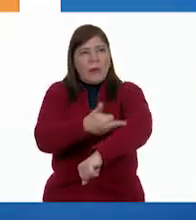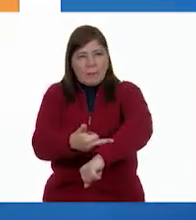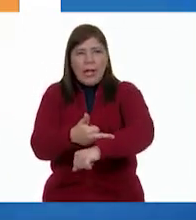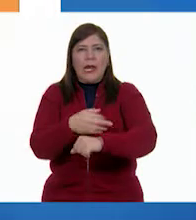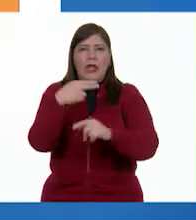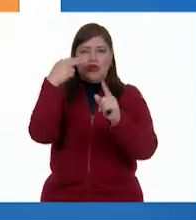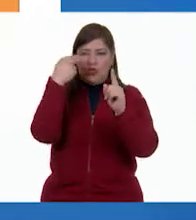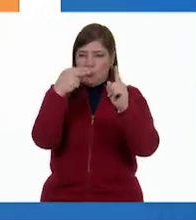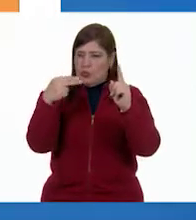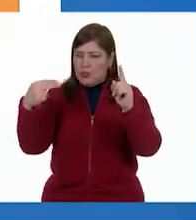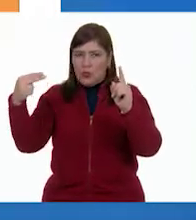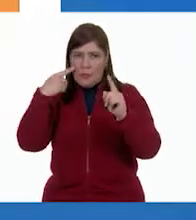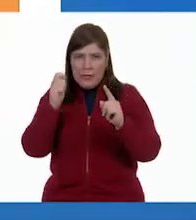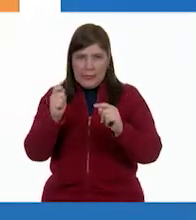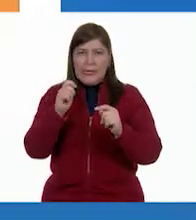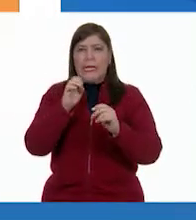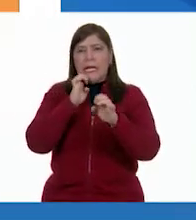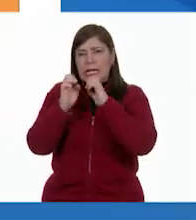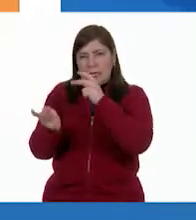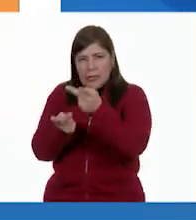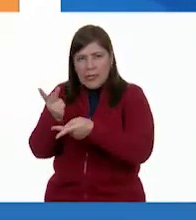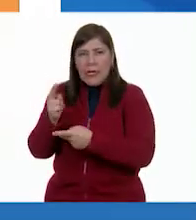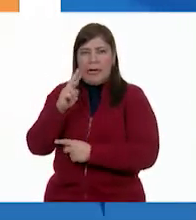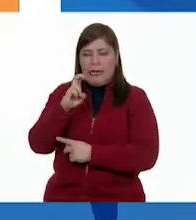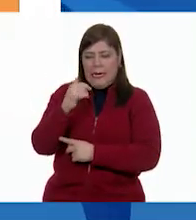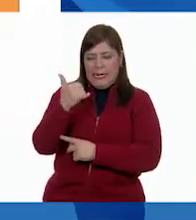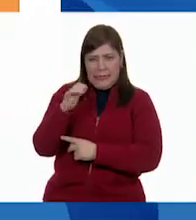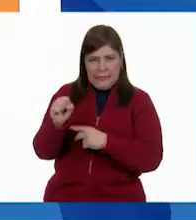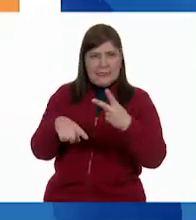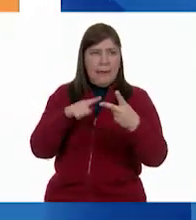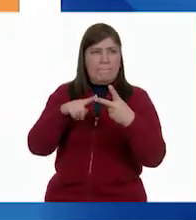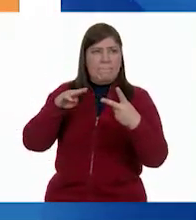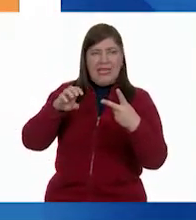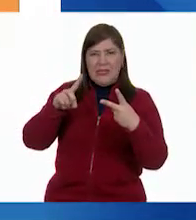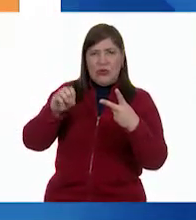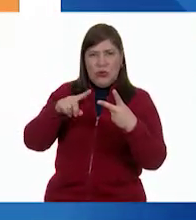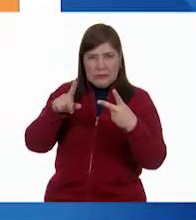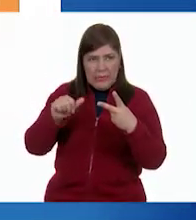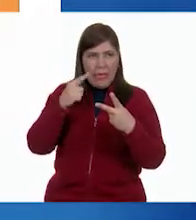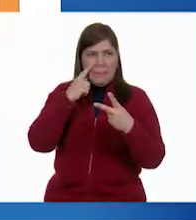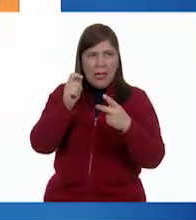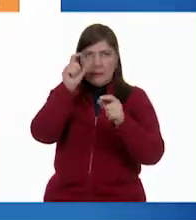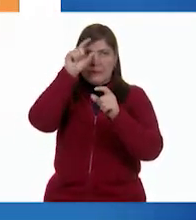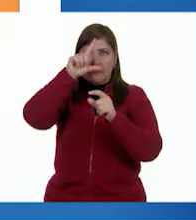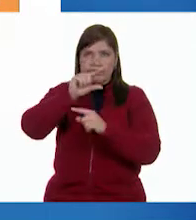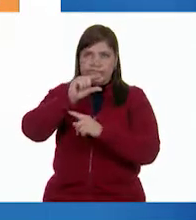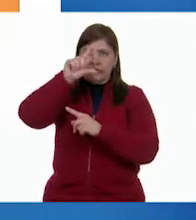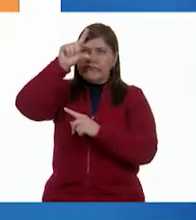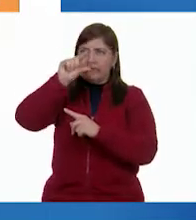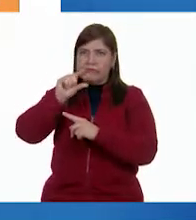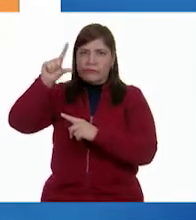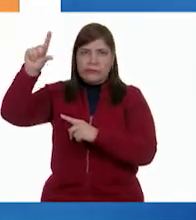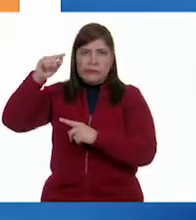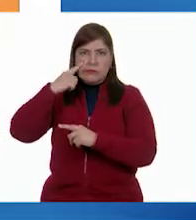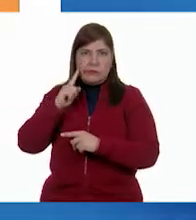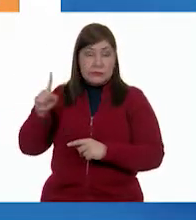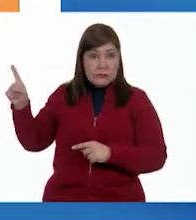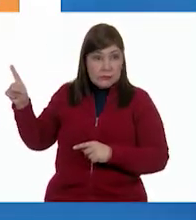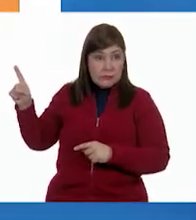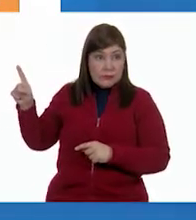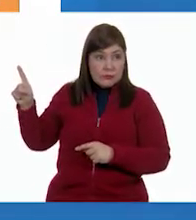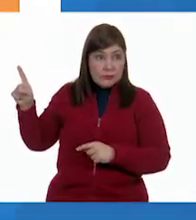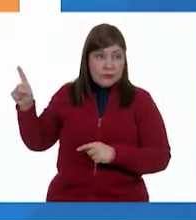entrevistó, a la familia Reyes, Mendoza, y podemos ver cómo cambia dependiendo la altura de la barra, justamente